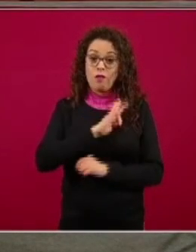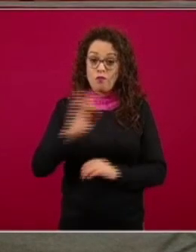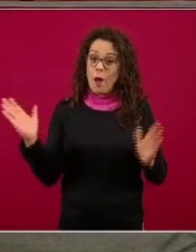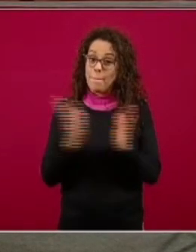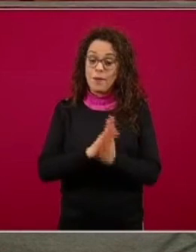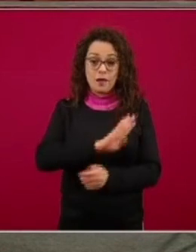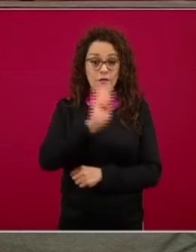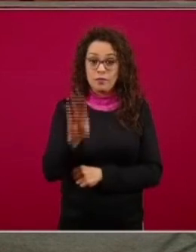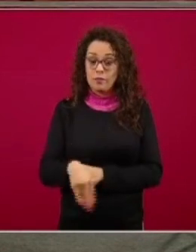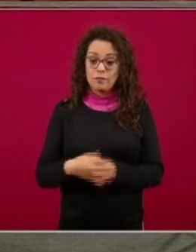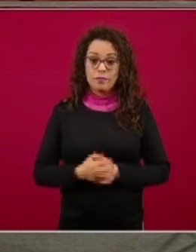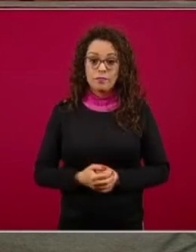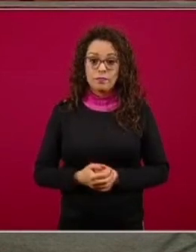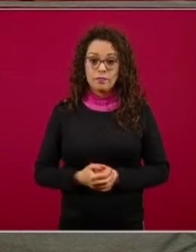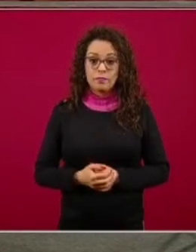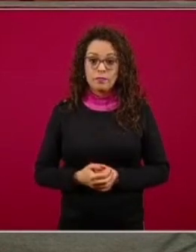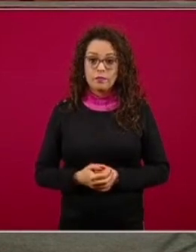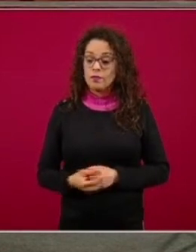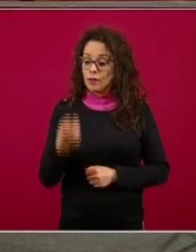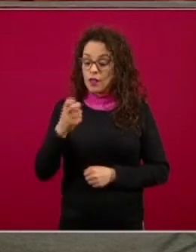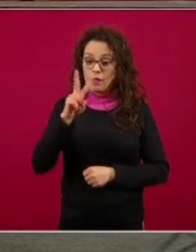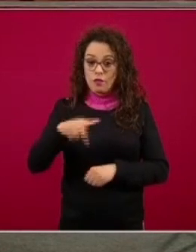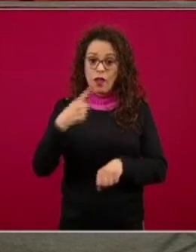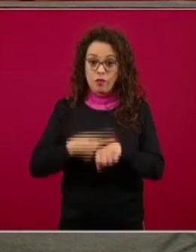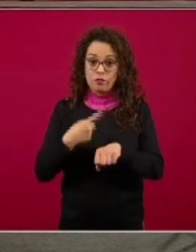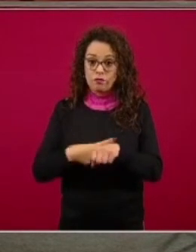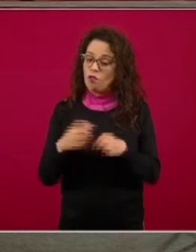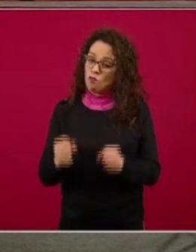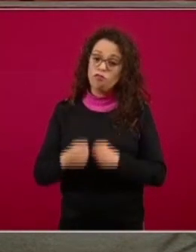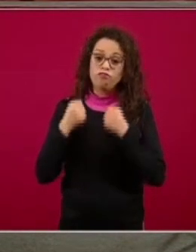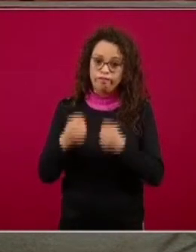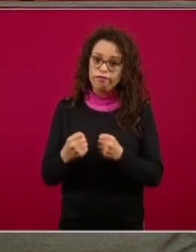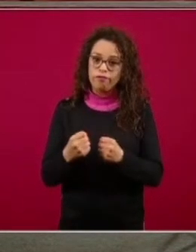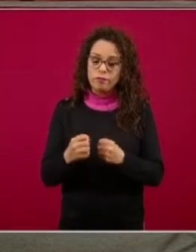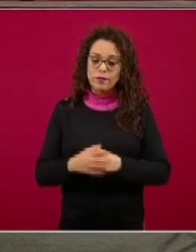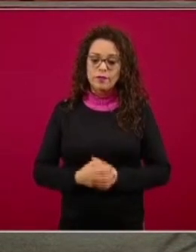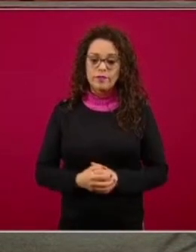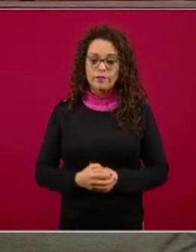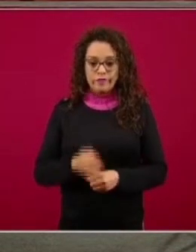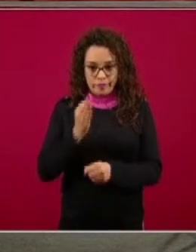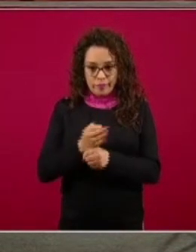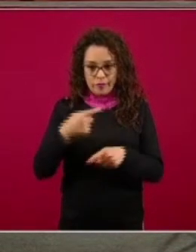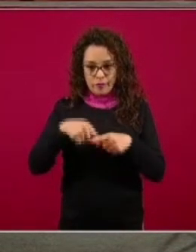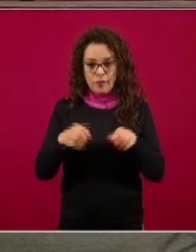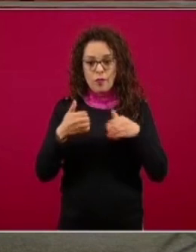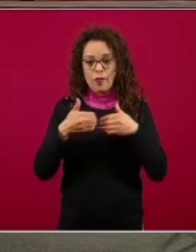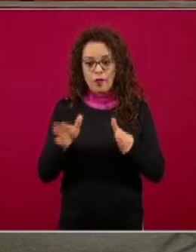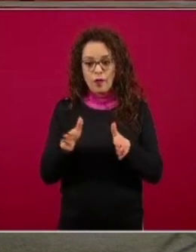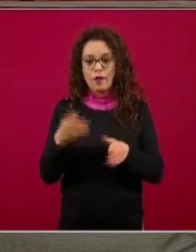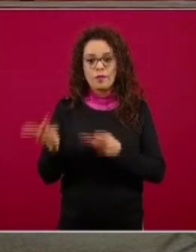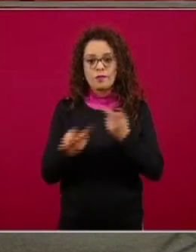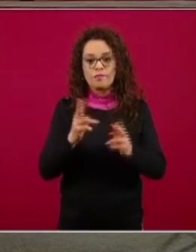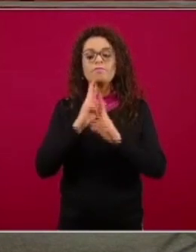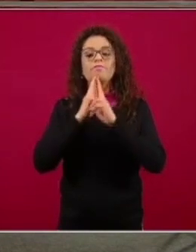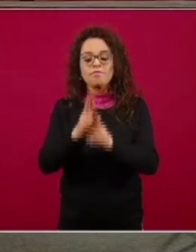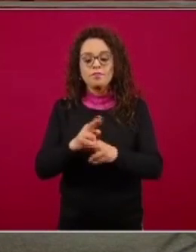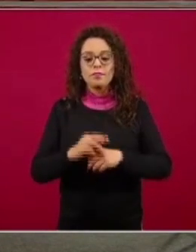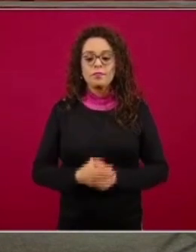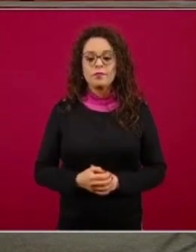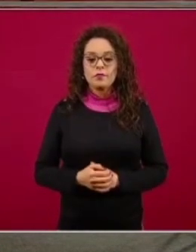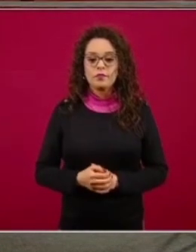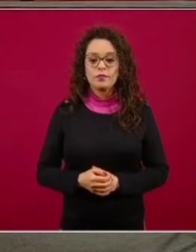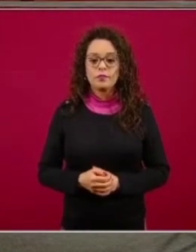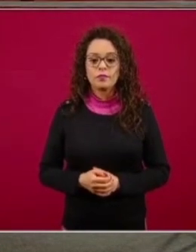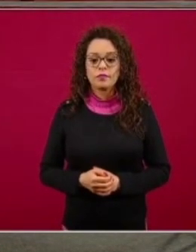la vida ante una enfermedad tan letal vamos a abrir a preguntas y haré la sesión por supuesto sería muy preferente que nuestros